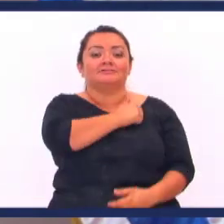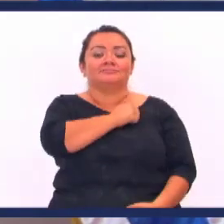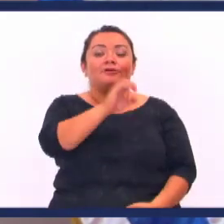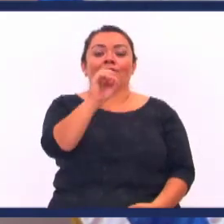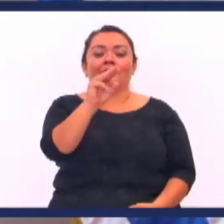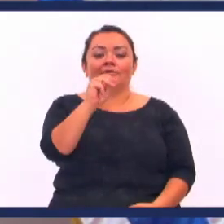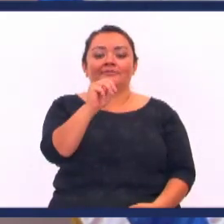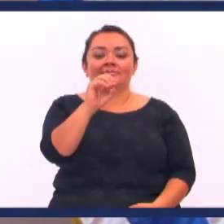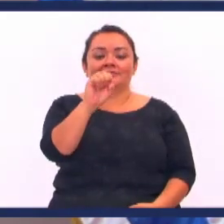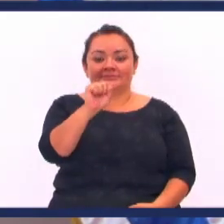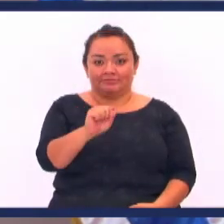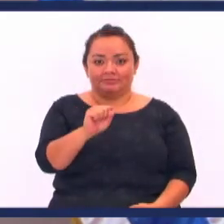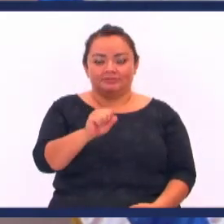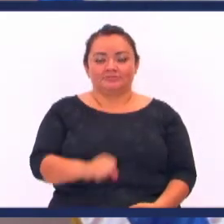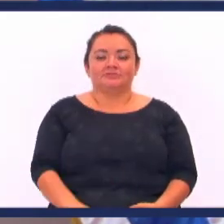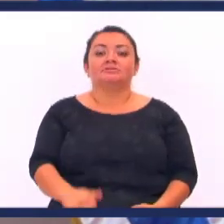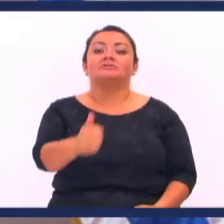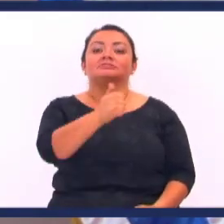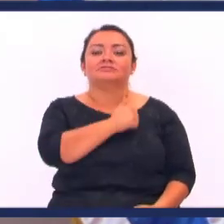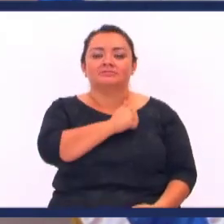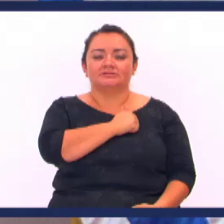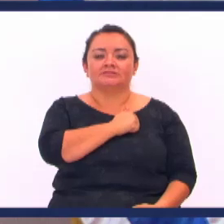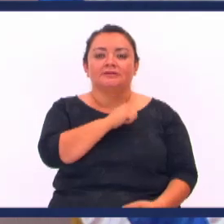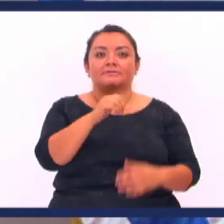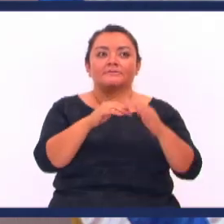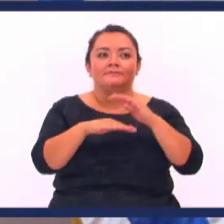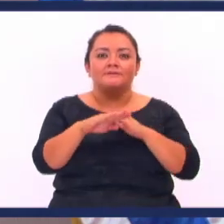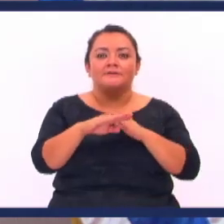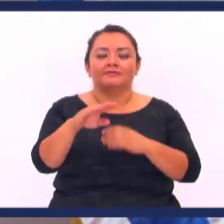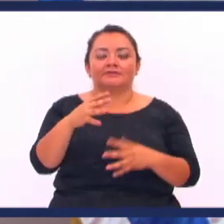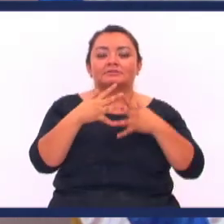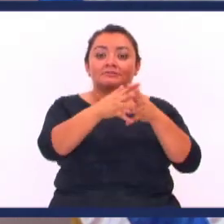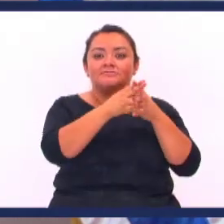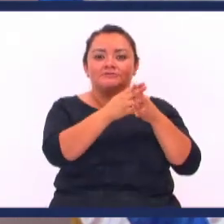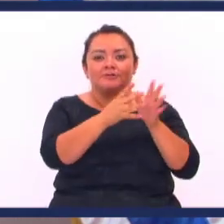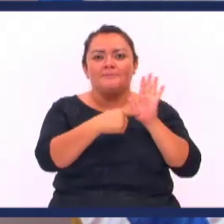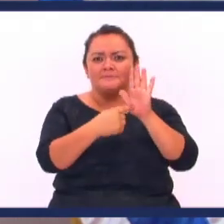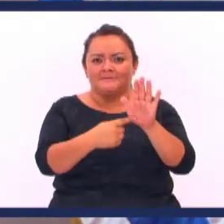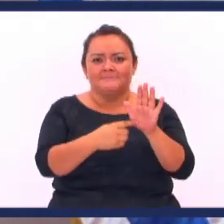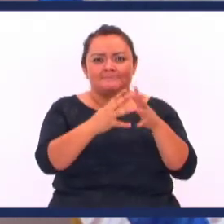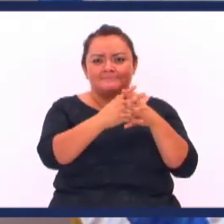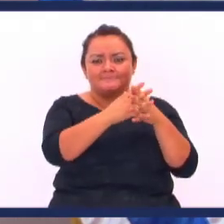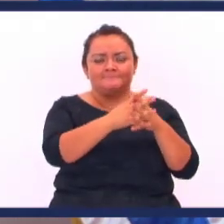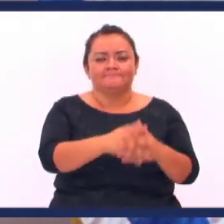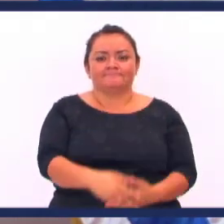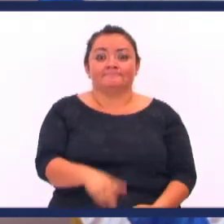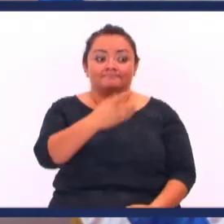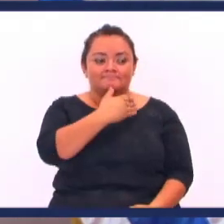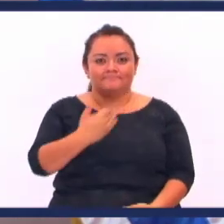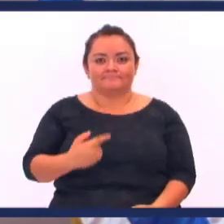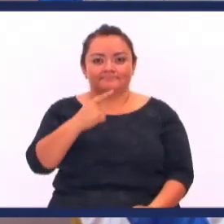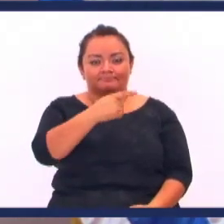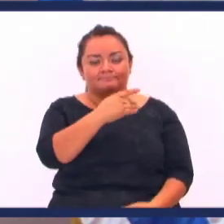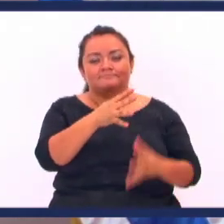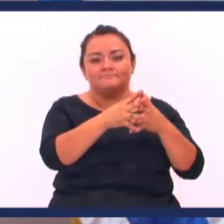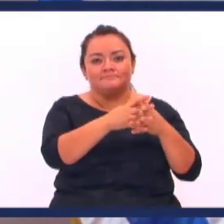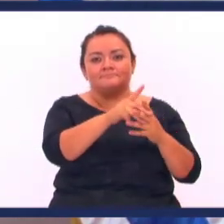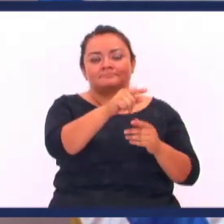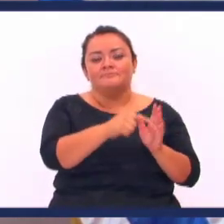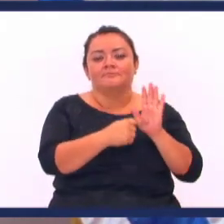Salud Al encargado Y embajador De Estados Unidos Que es el representante Directo Del presidente De los Estados Unidos En El Salvador